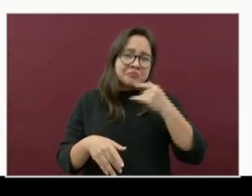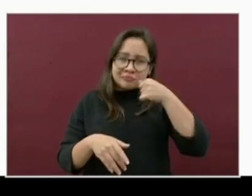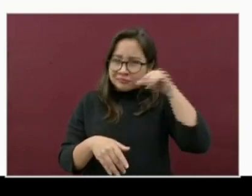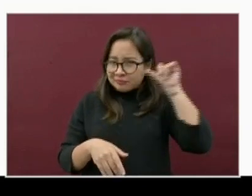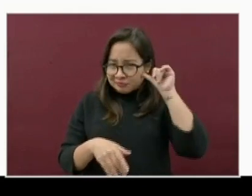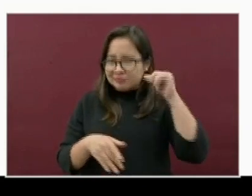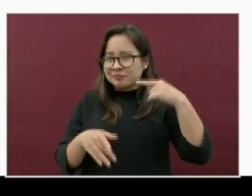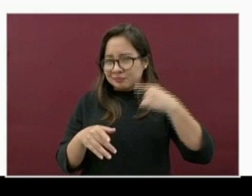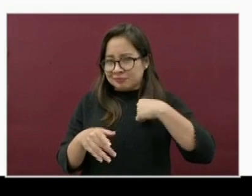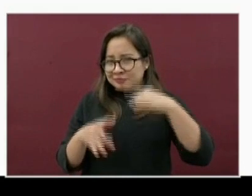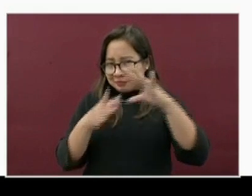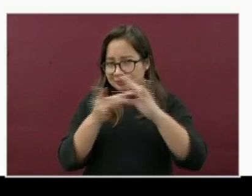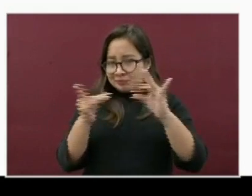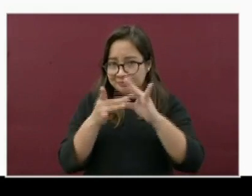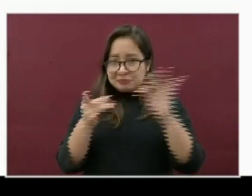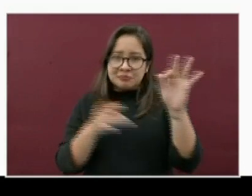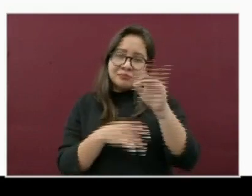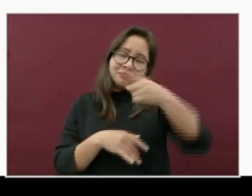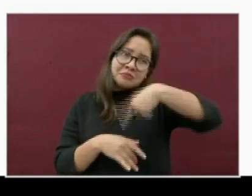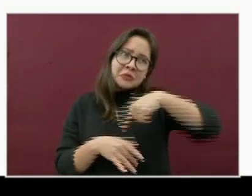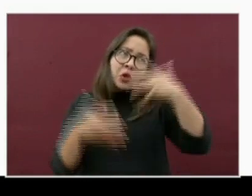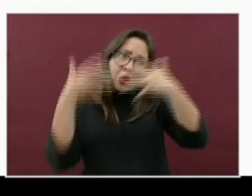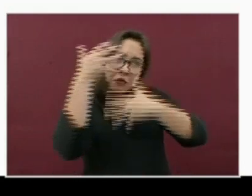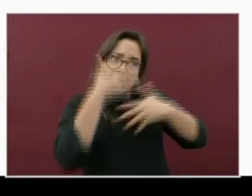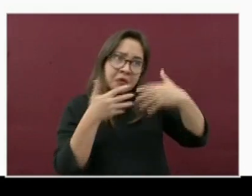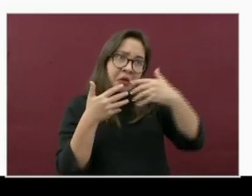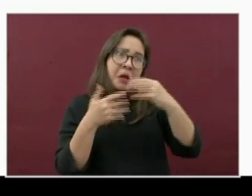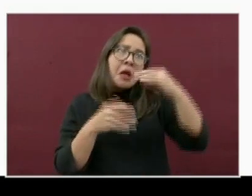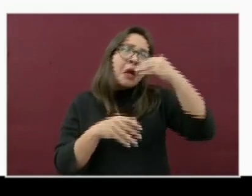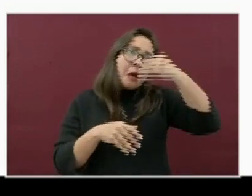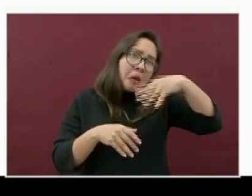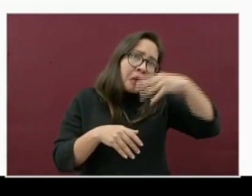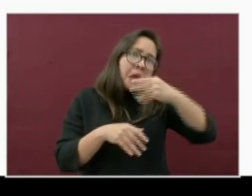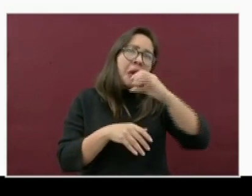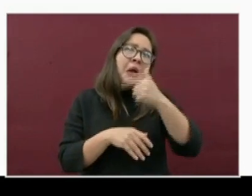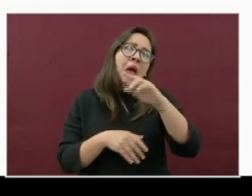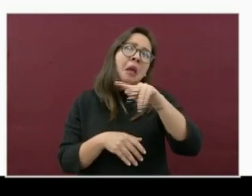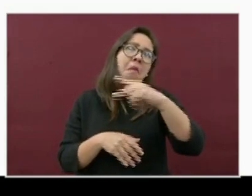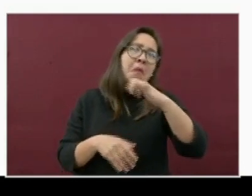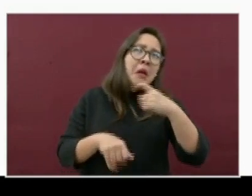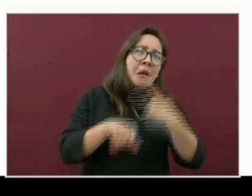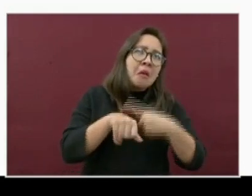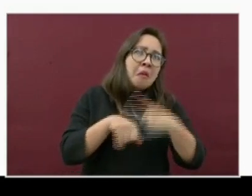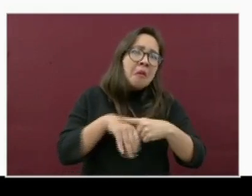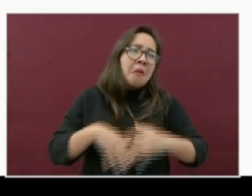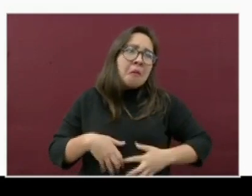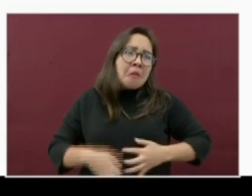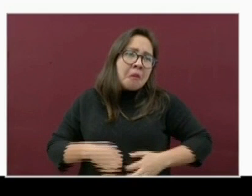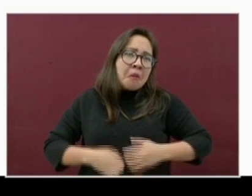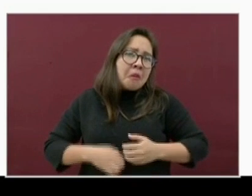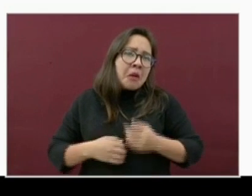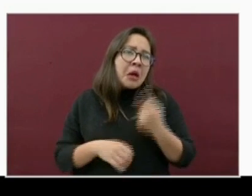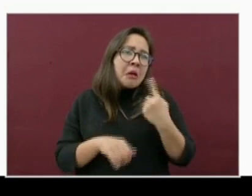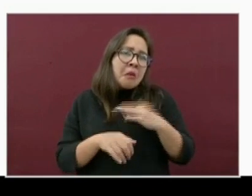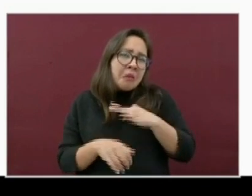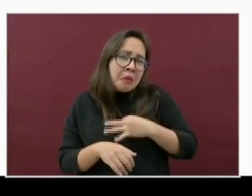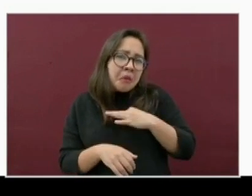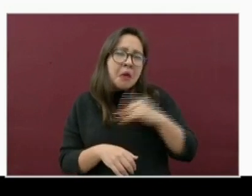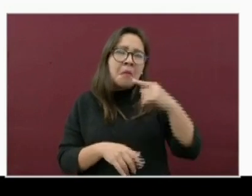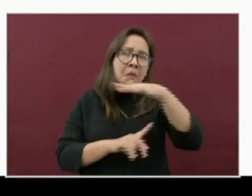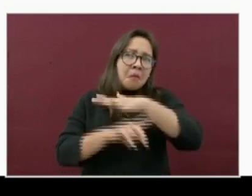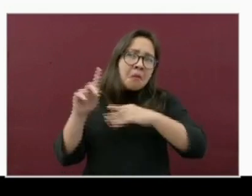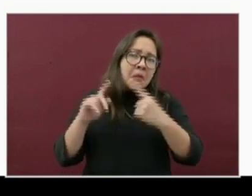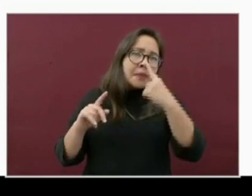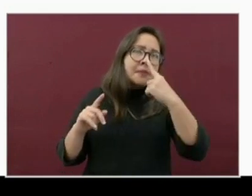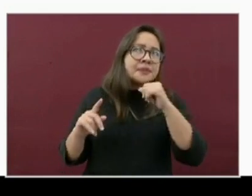día de ayer y que pueden confundirse con una gripe, una infección intestinal o algunos otros como la pérdida del olfato del